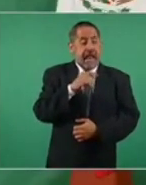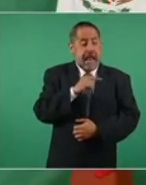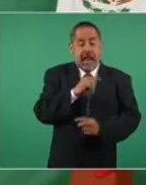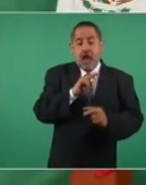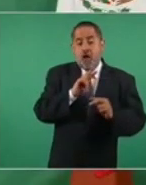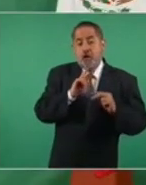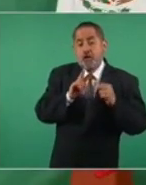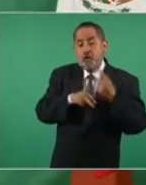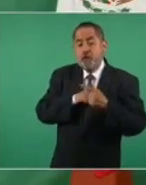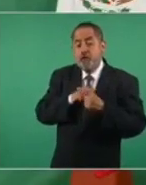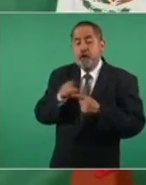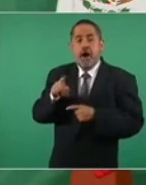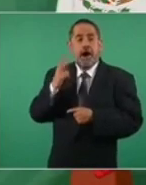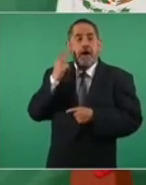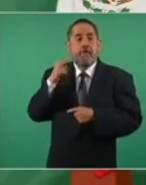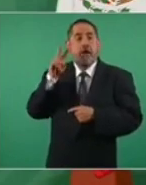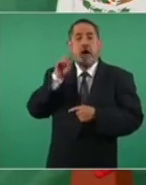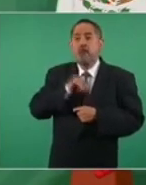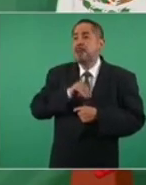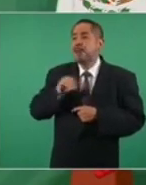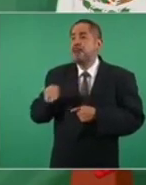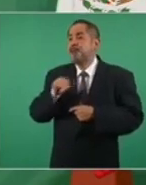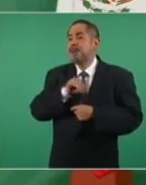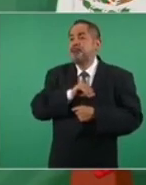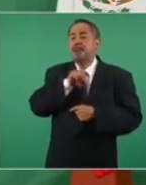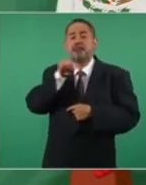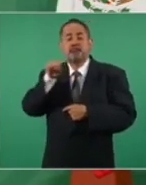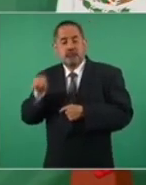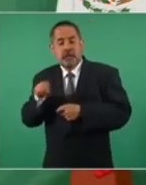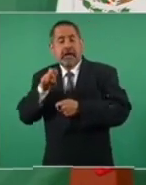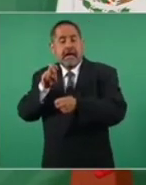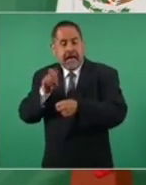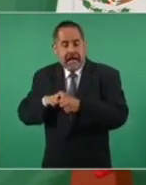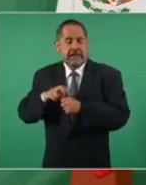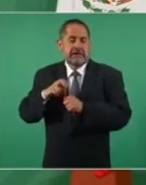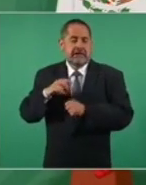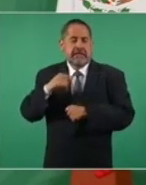esto es significa